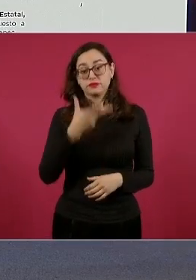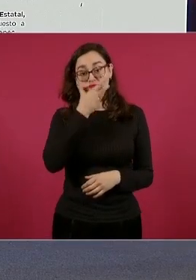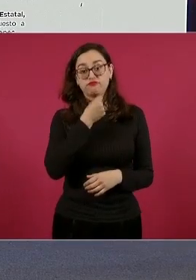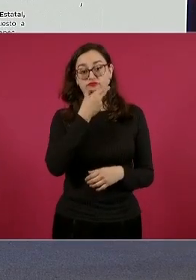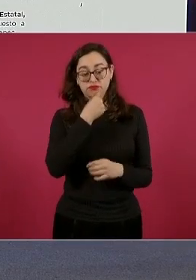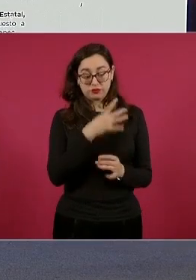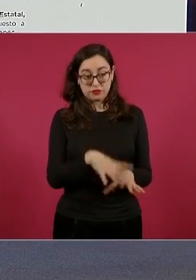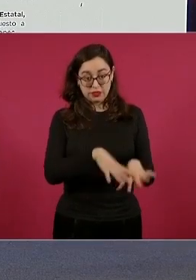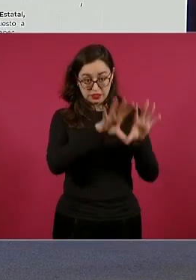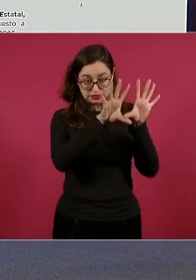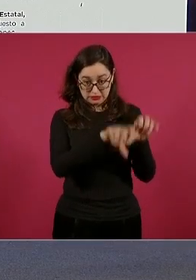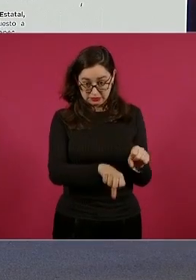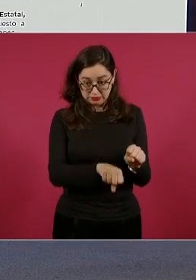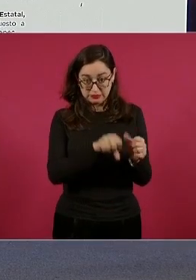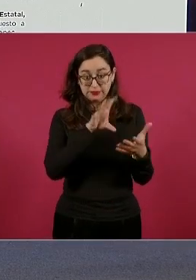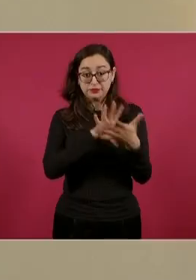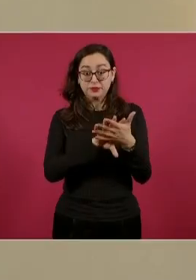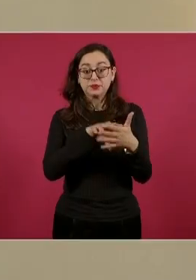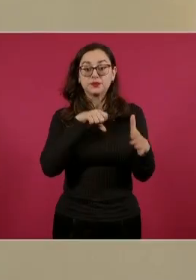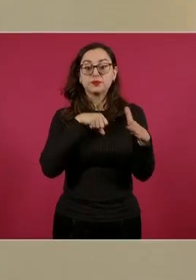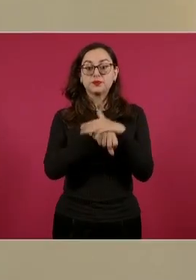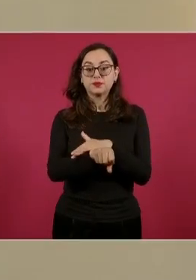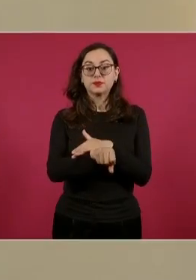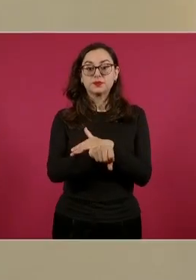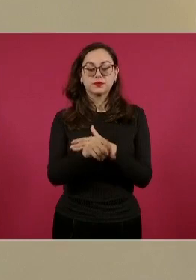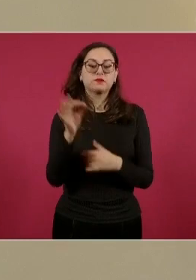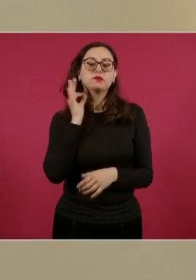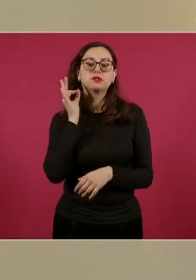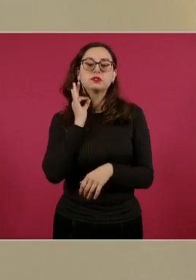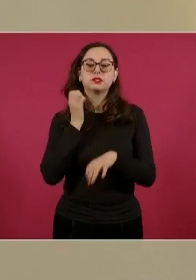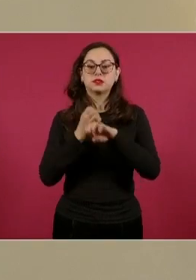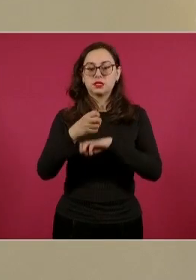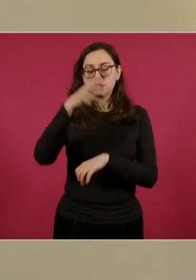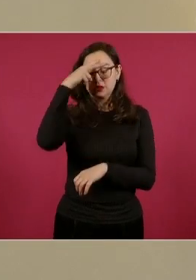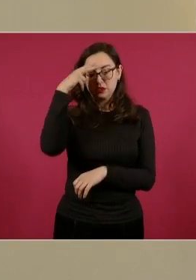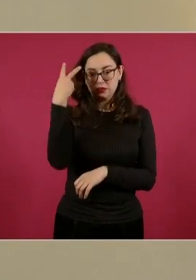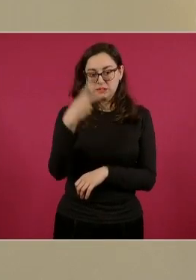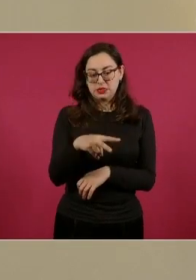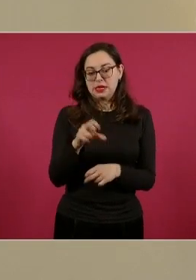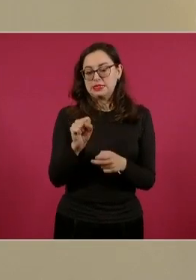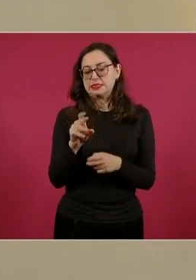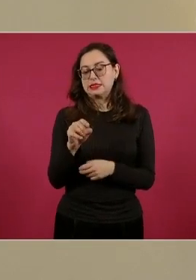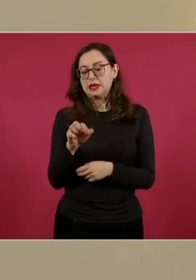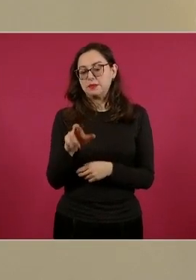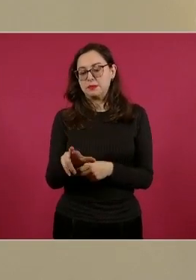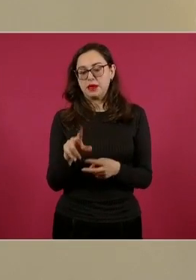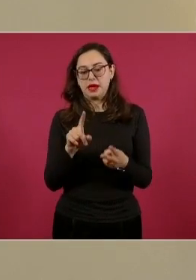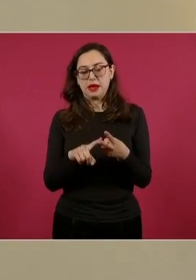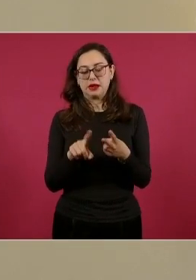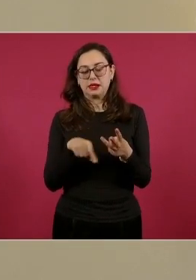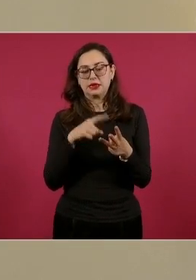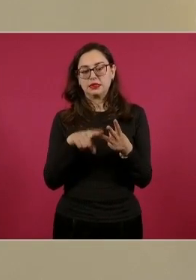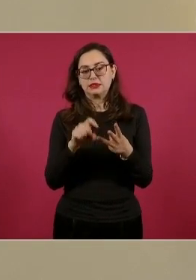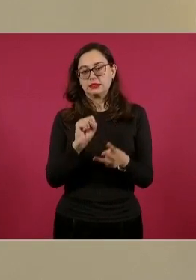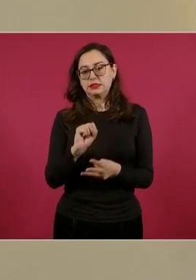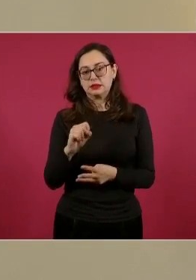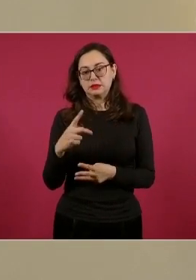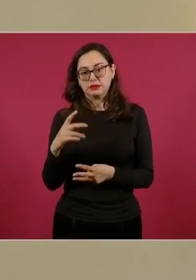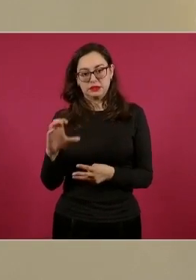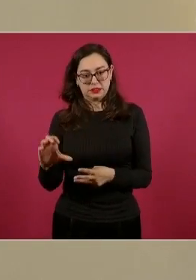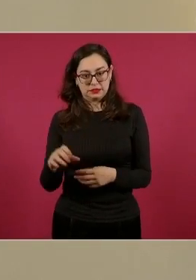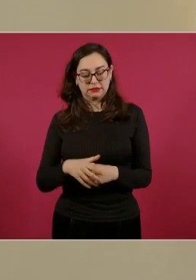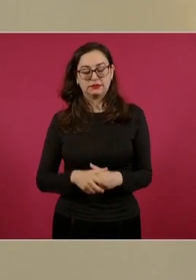Fiscalía del Estado de México con apoyo de CEMAR y la Secretaría de Seguridad Pública